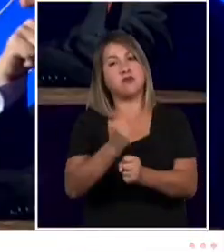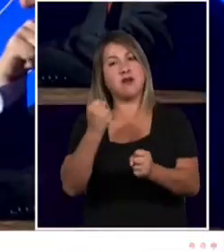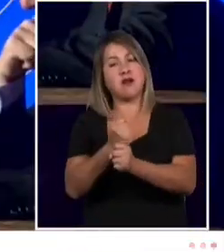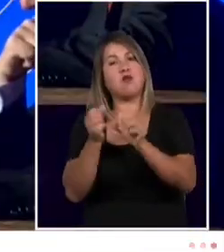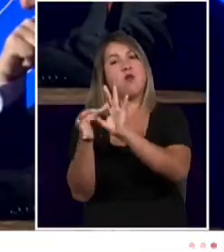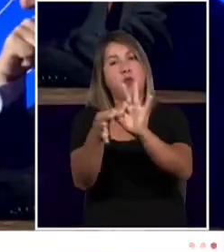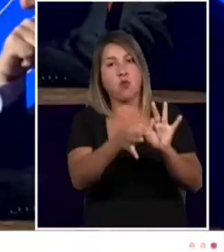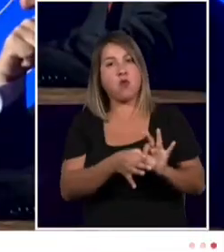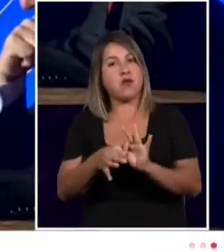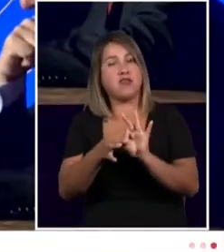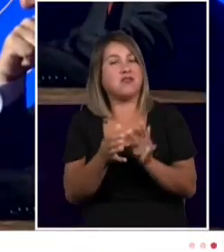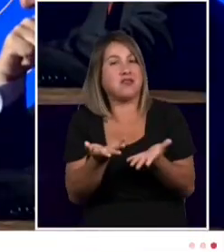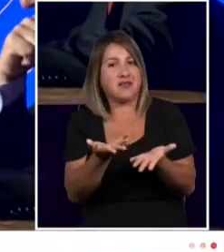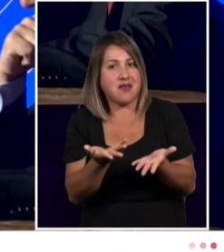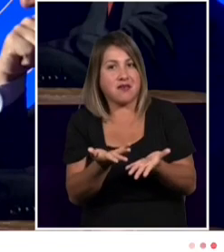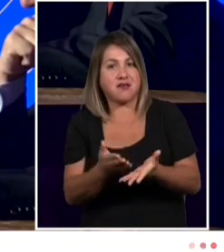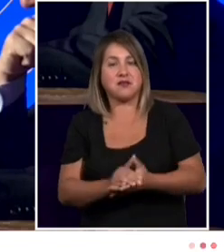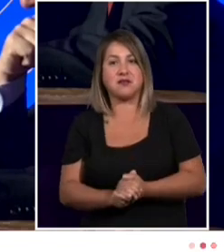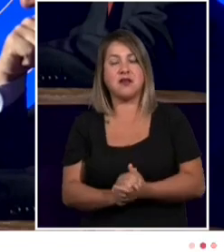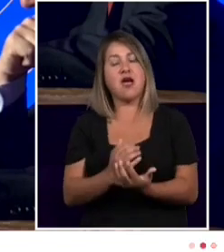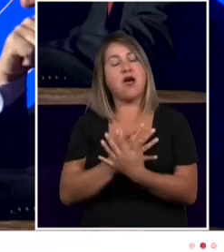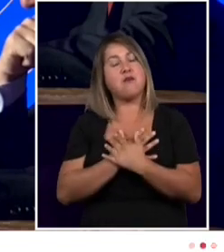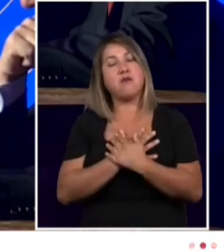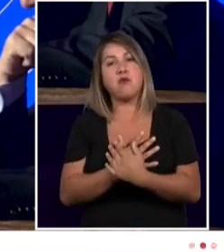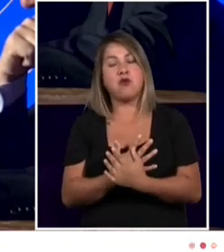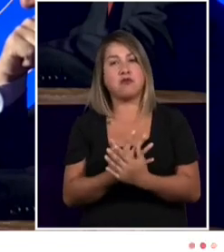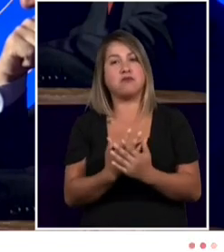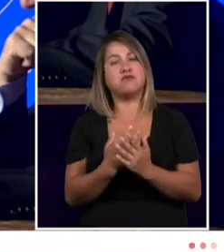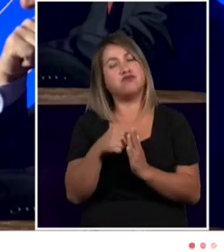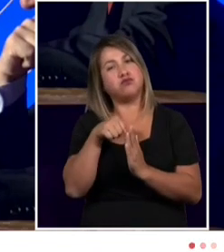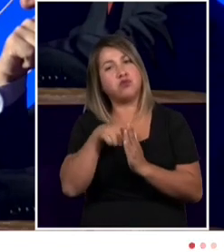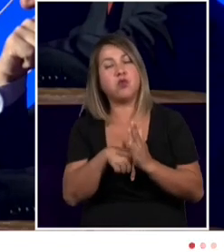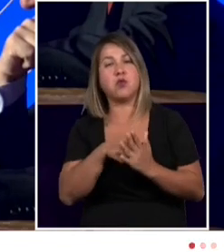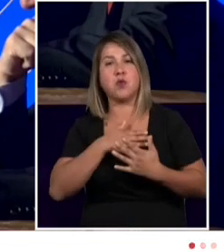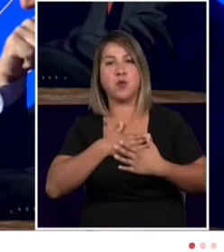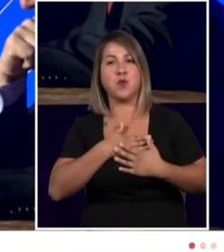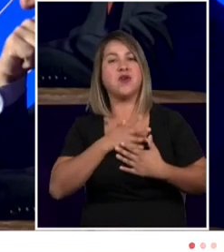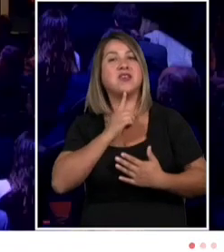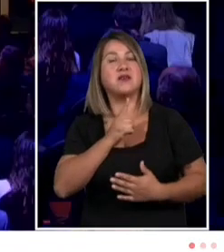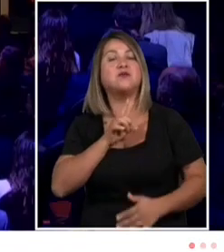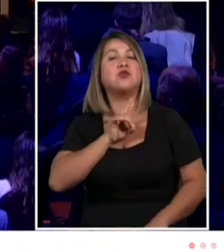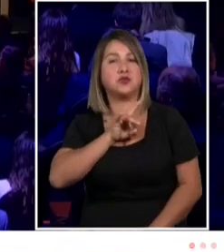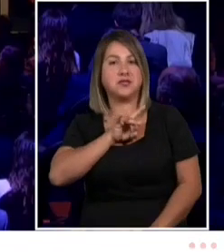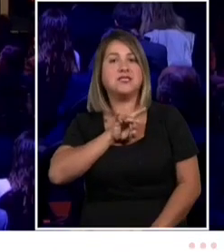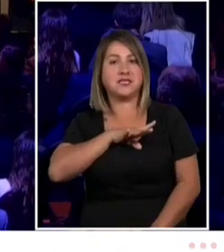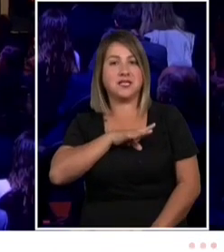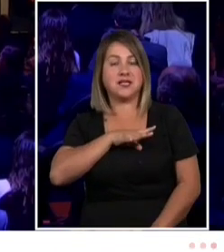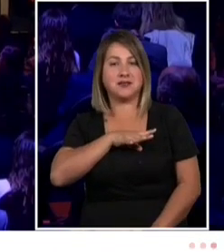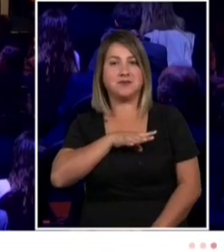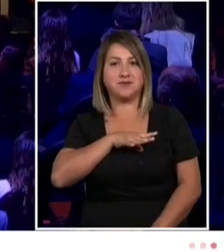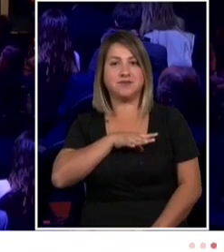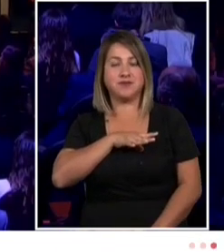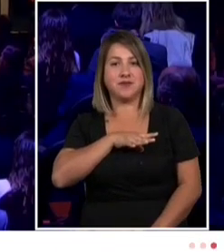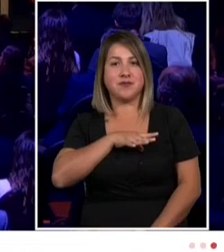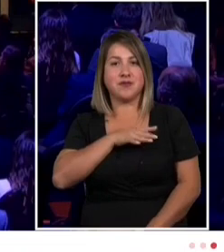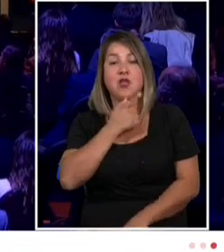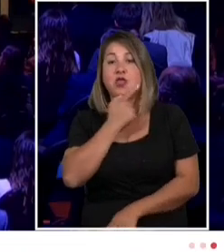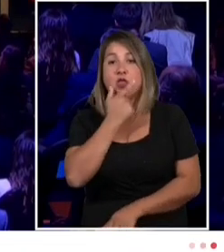que es el amor profundo hacia nuestro país. No me cabe ninguna duda